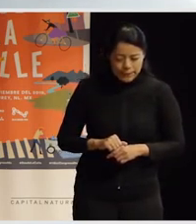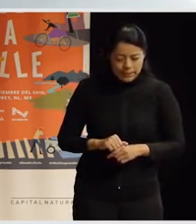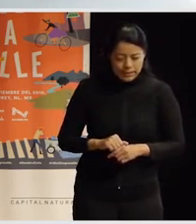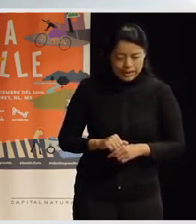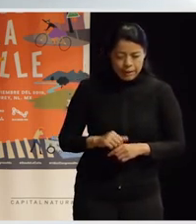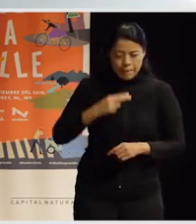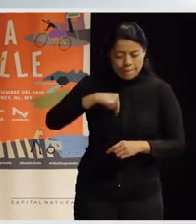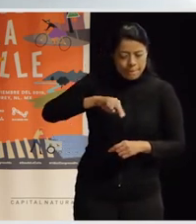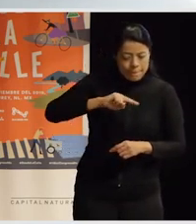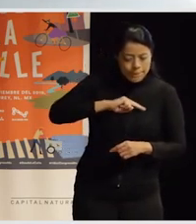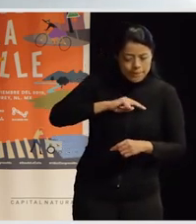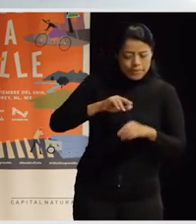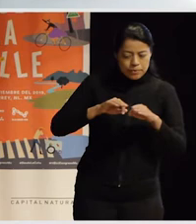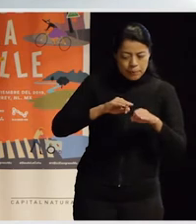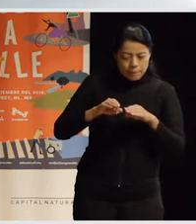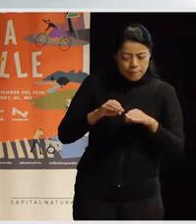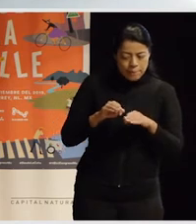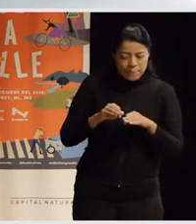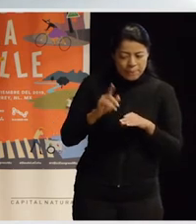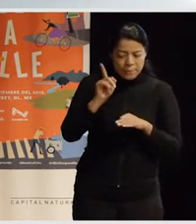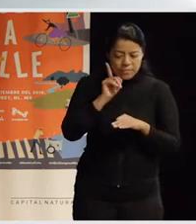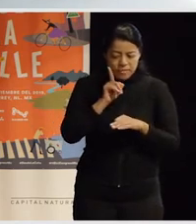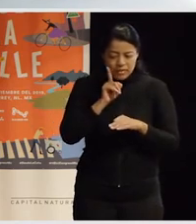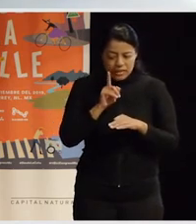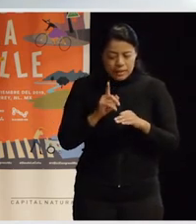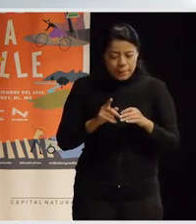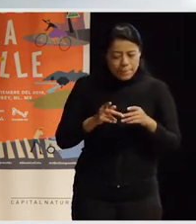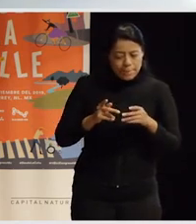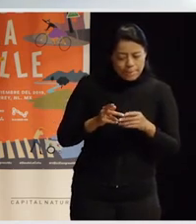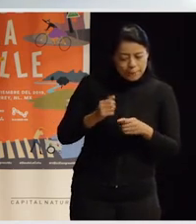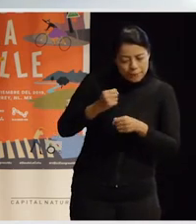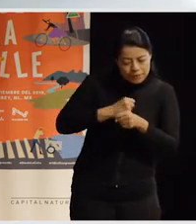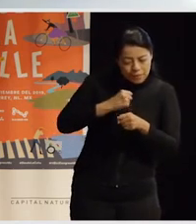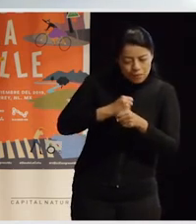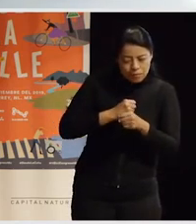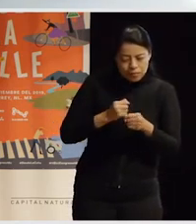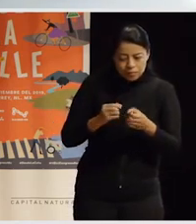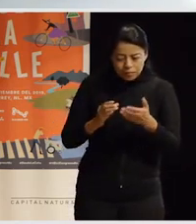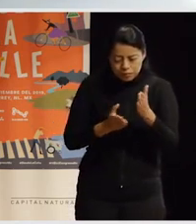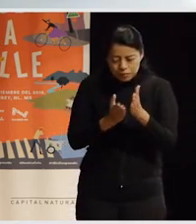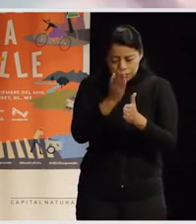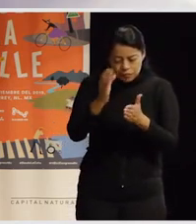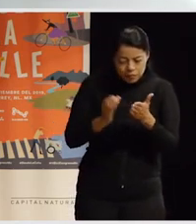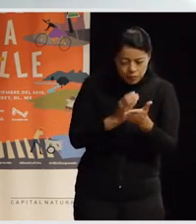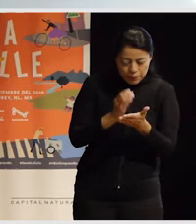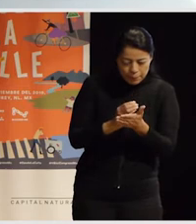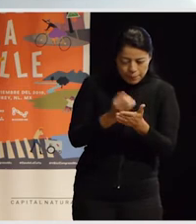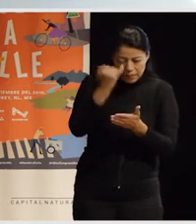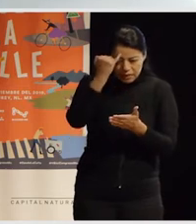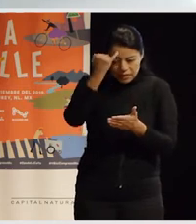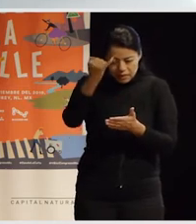lo reivindicamos así, pero que también el resto de las prácticas urbanísticas o la gente que está trabajando, por ejemplo, para desarrollar grandes